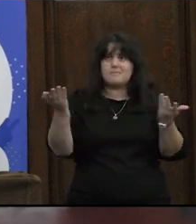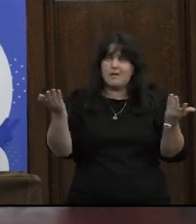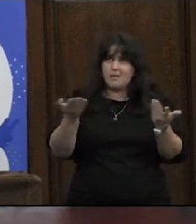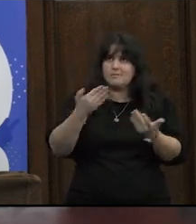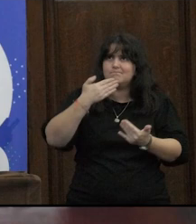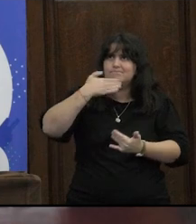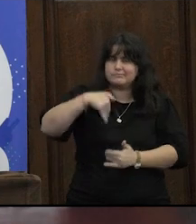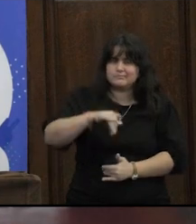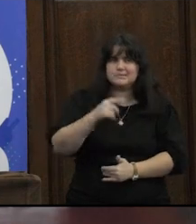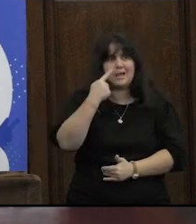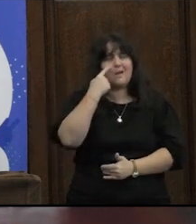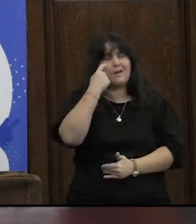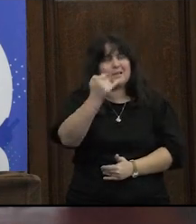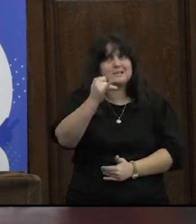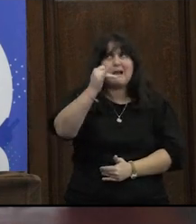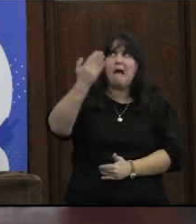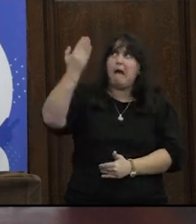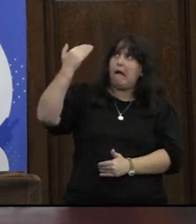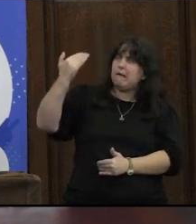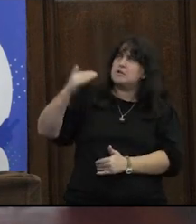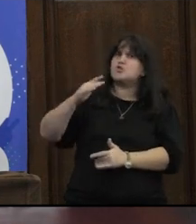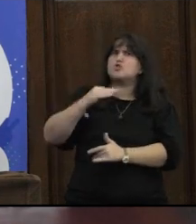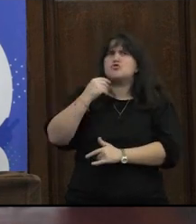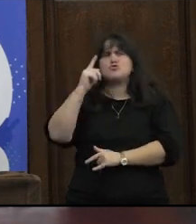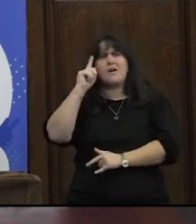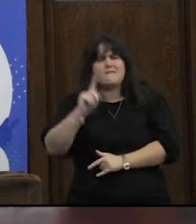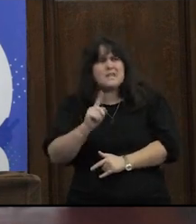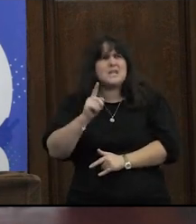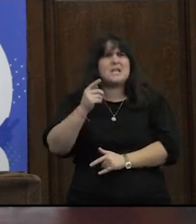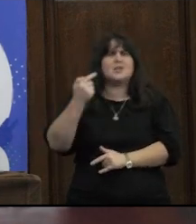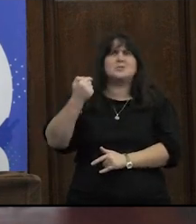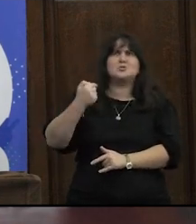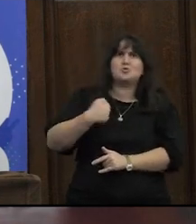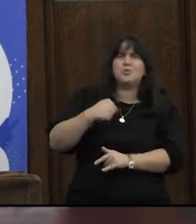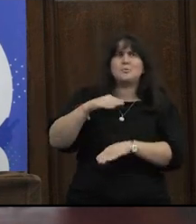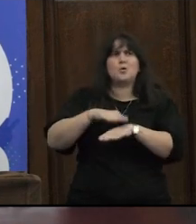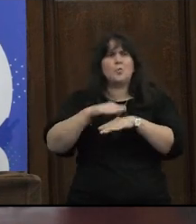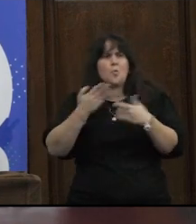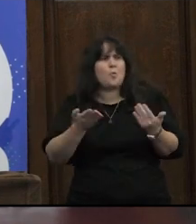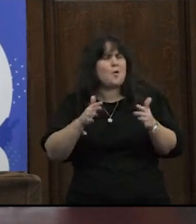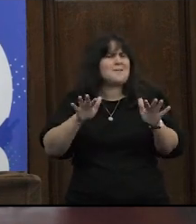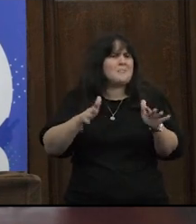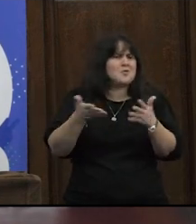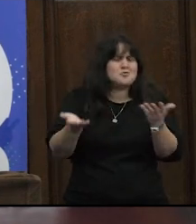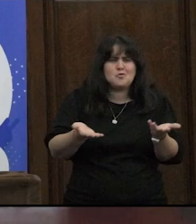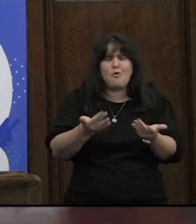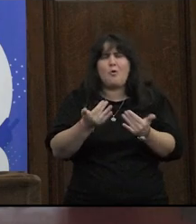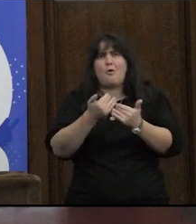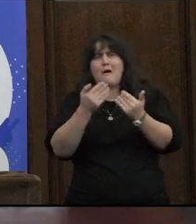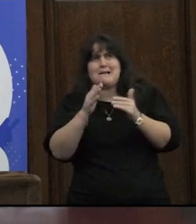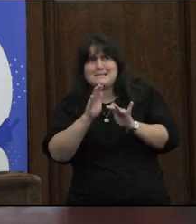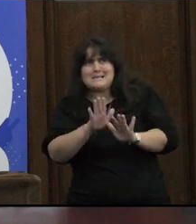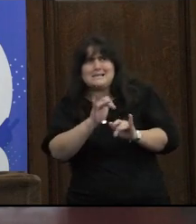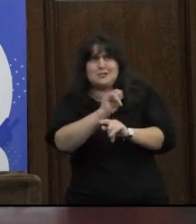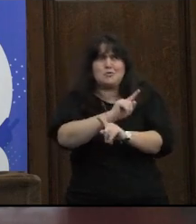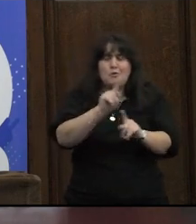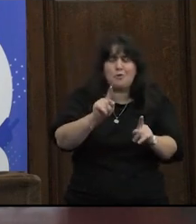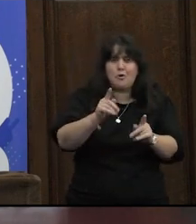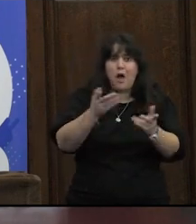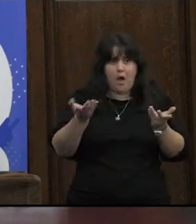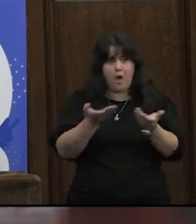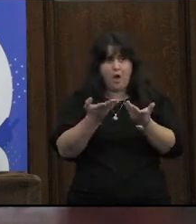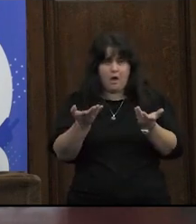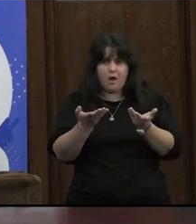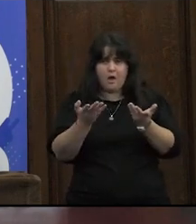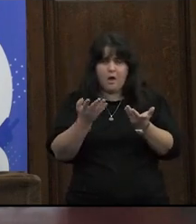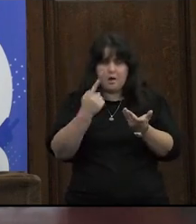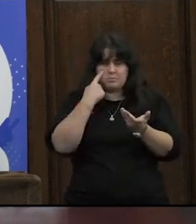entiendo lo que era pues yo no sabía si había sido yo qué había pasado si esto efectivamente era así no era así